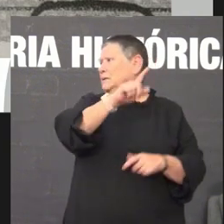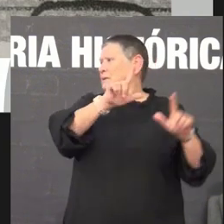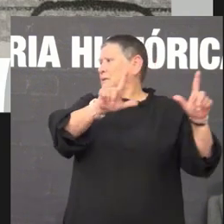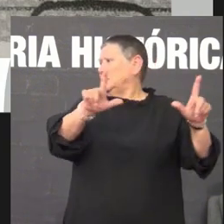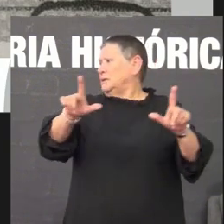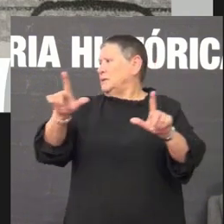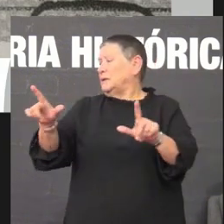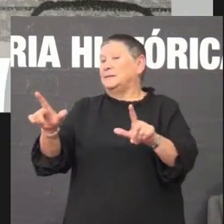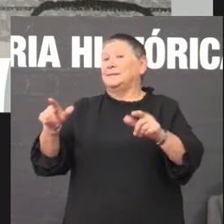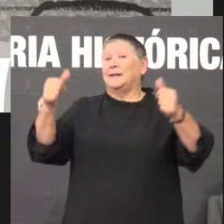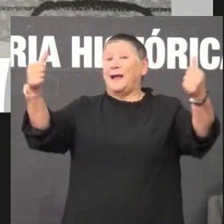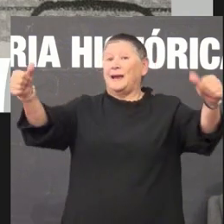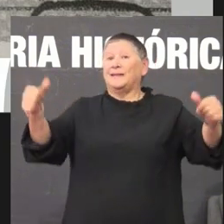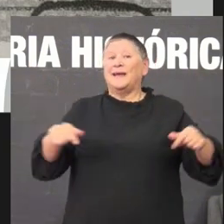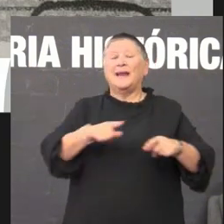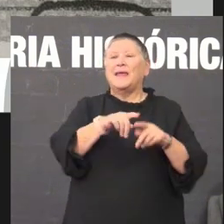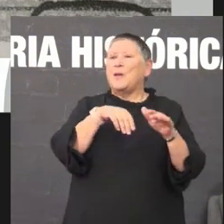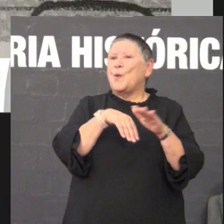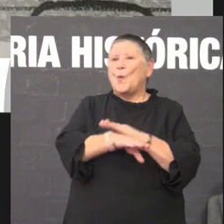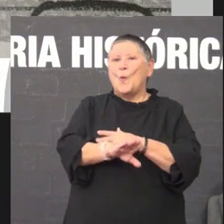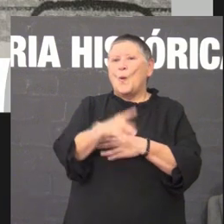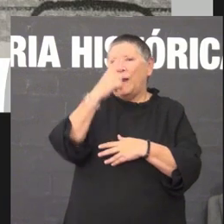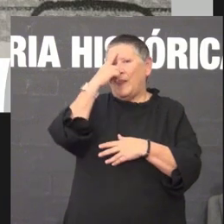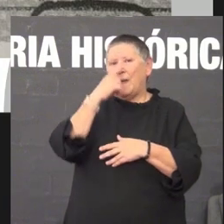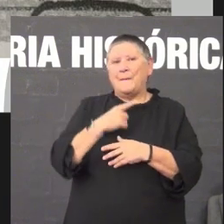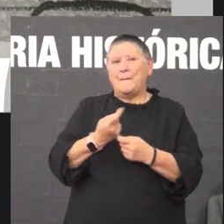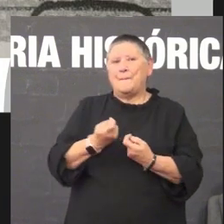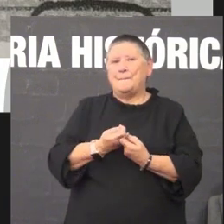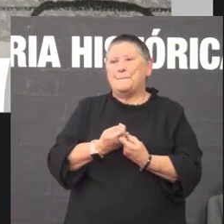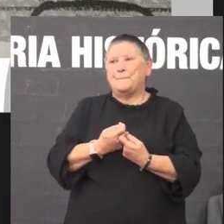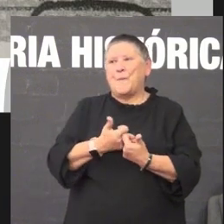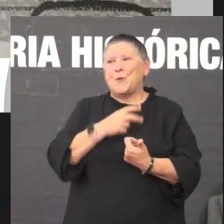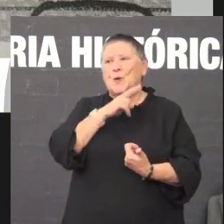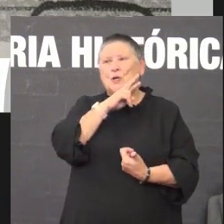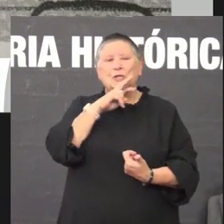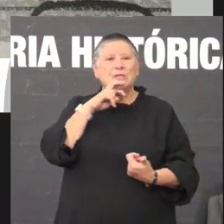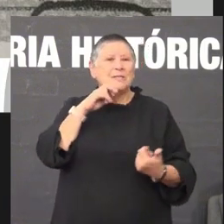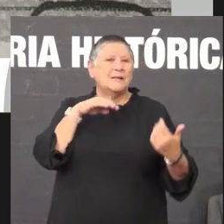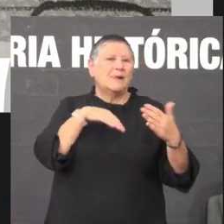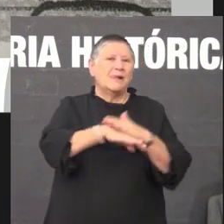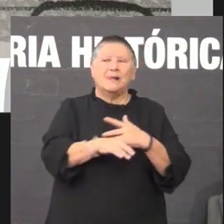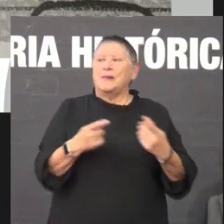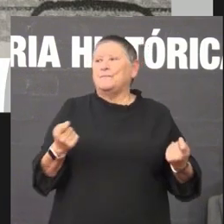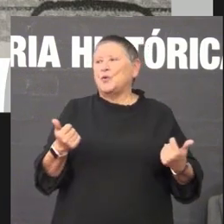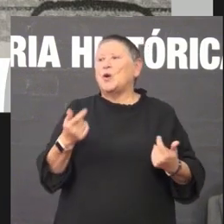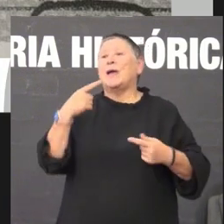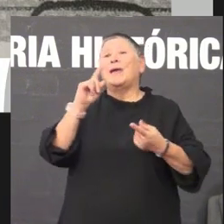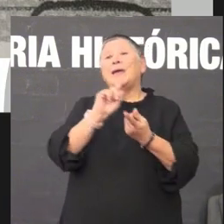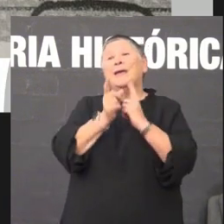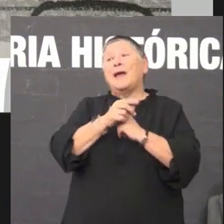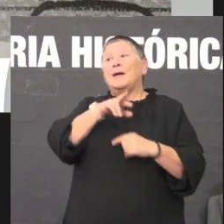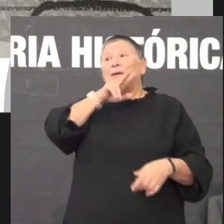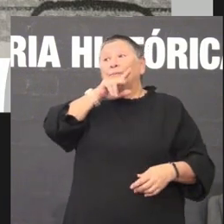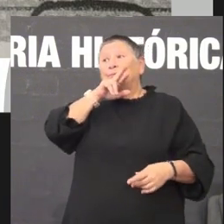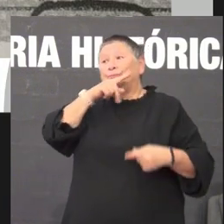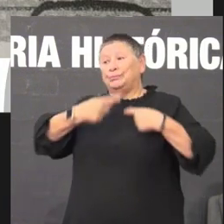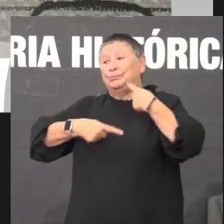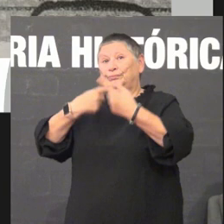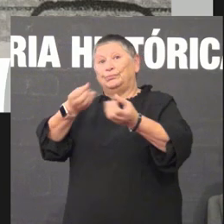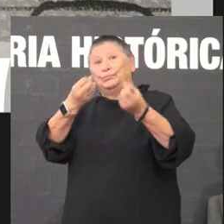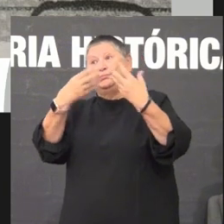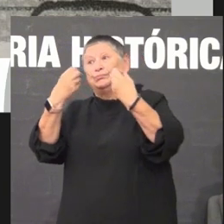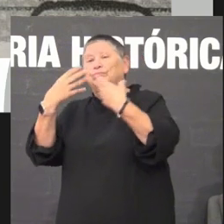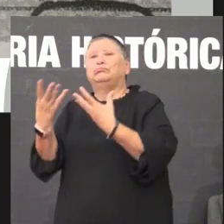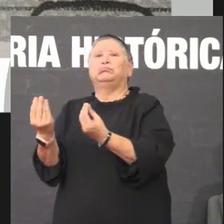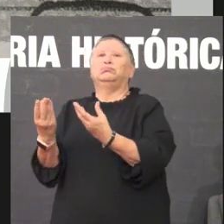moi pouquinhas as imaxes que se conservan é algo que tamén chama a atención cando despois os testemunhos orais son moi superiores o que acontece é que efectivamente están